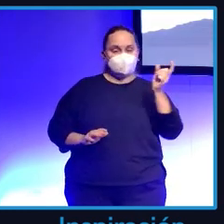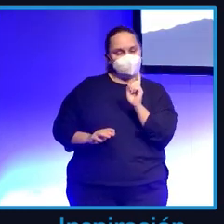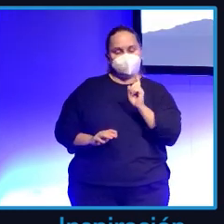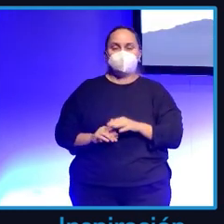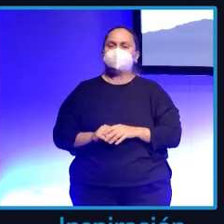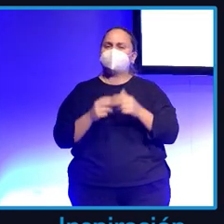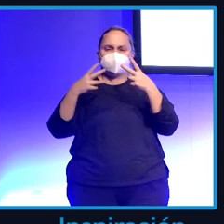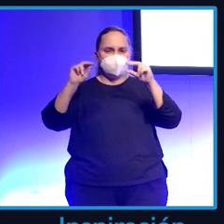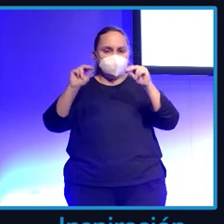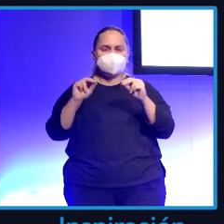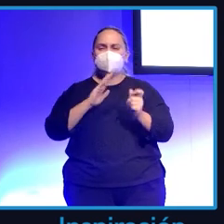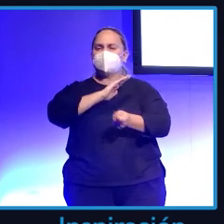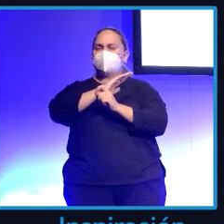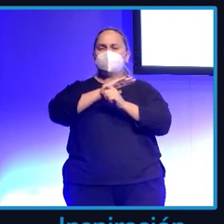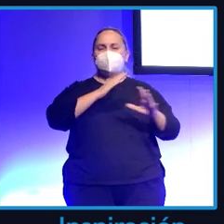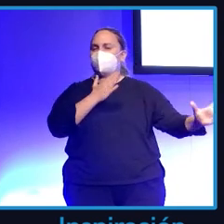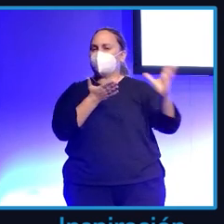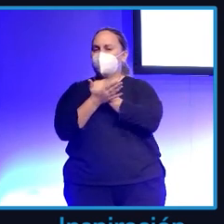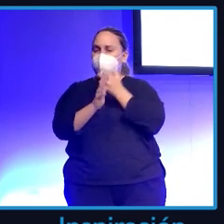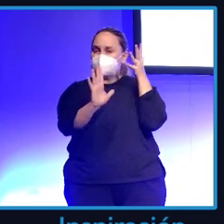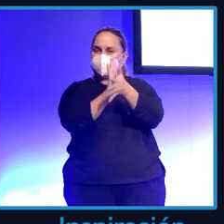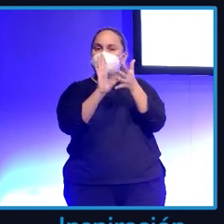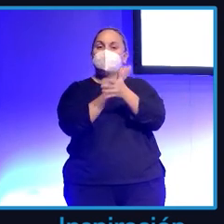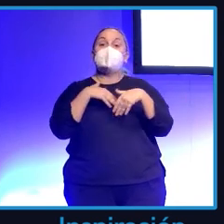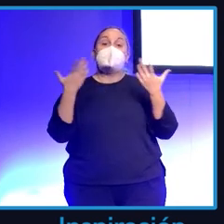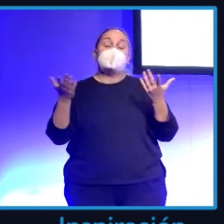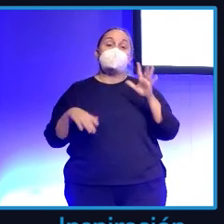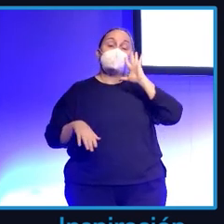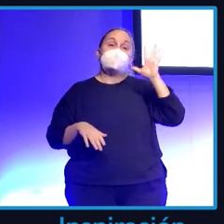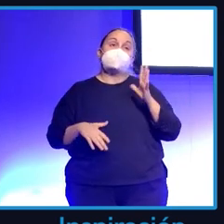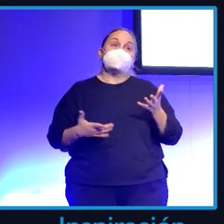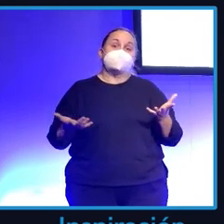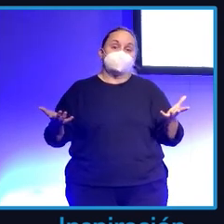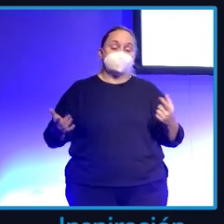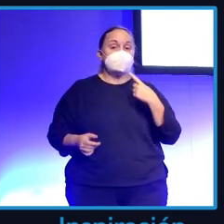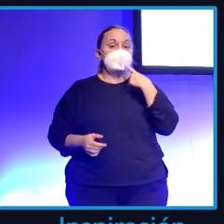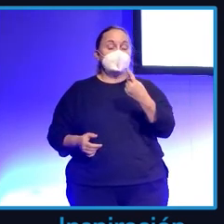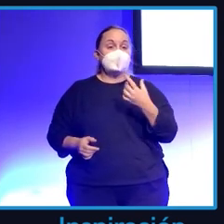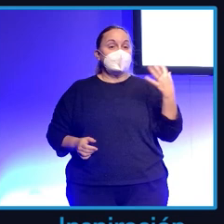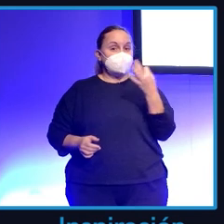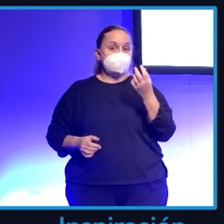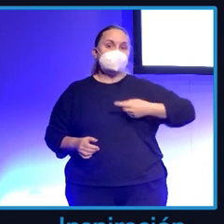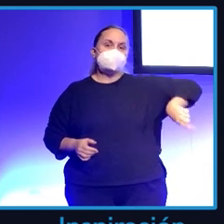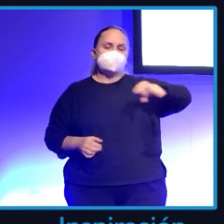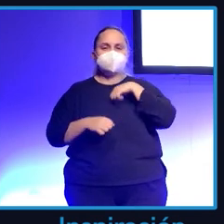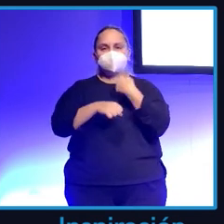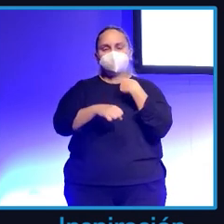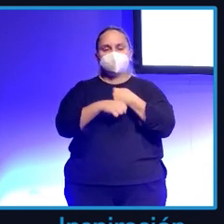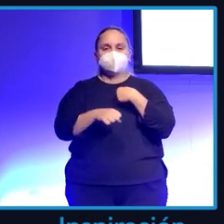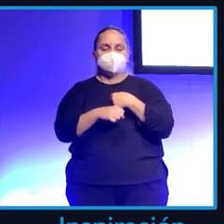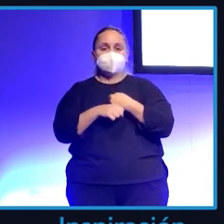¿Cuál es la clave de todo esto? Suena muy a lugar común decir que hay que trabajar.